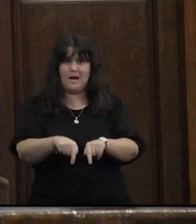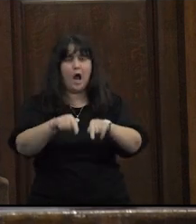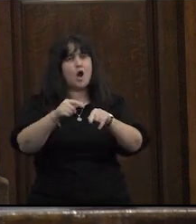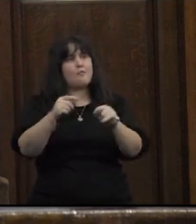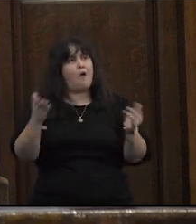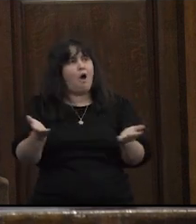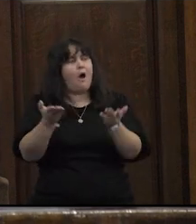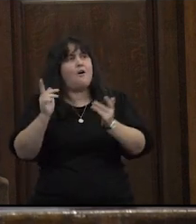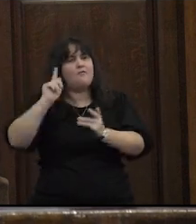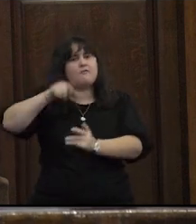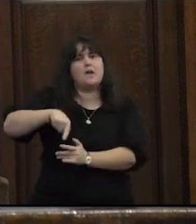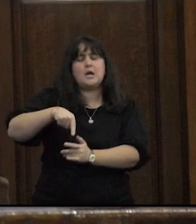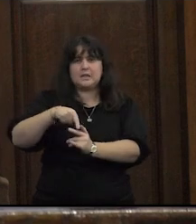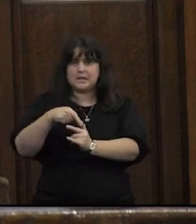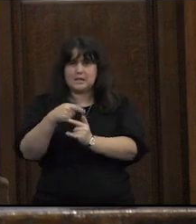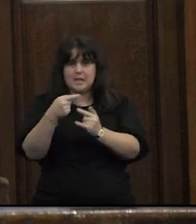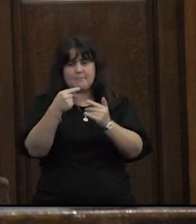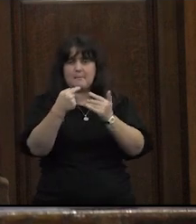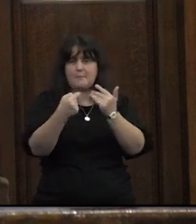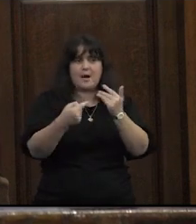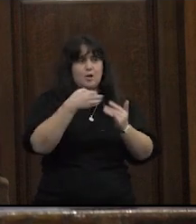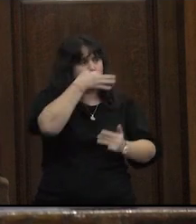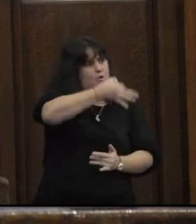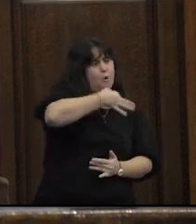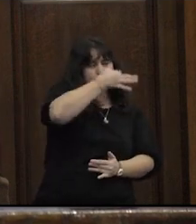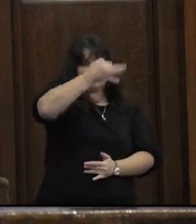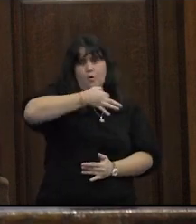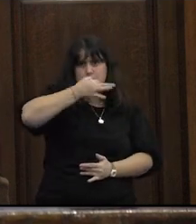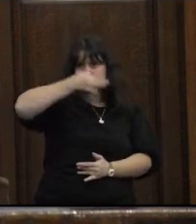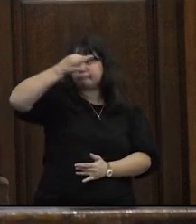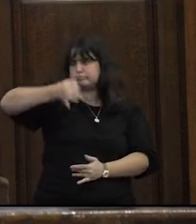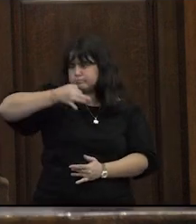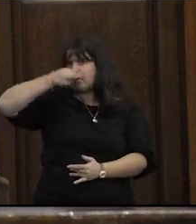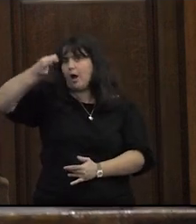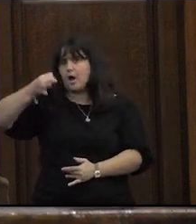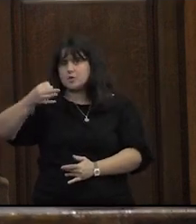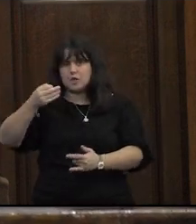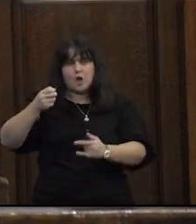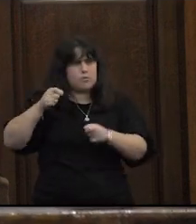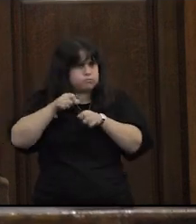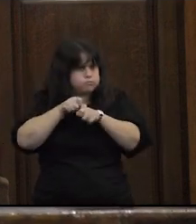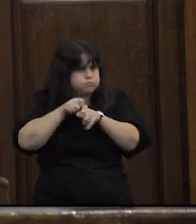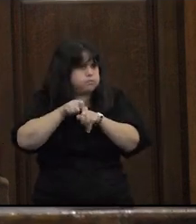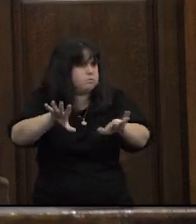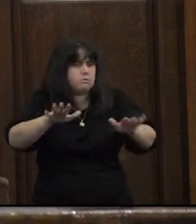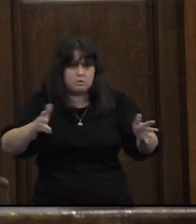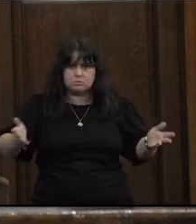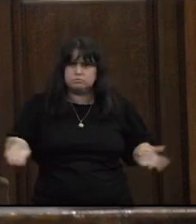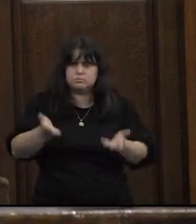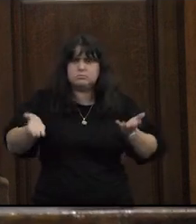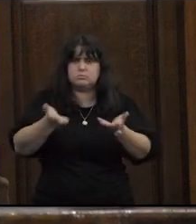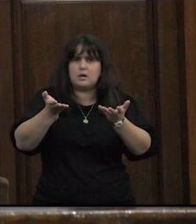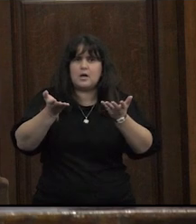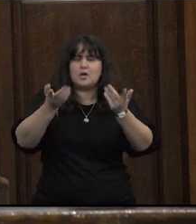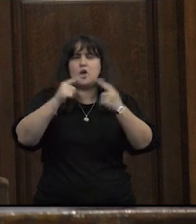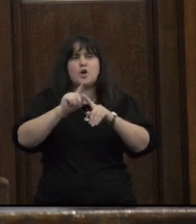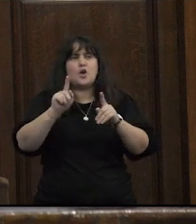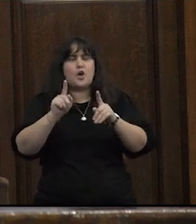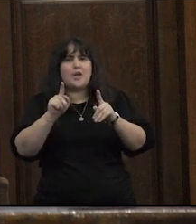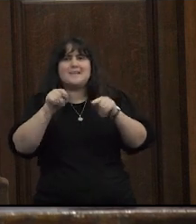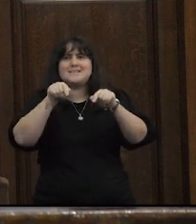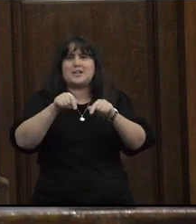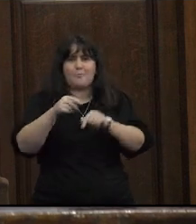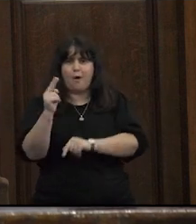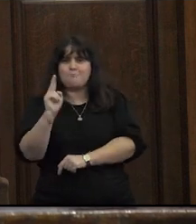acá de como se va generando desde todos estos focos discursivos un flujo de incitaciones que más que